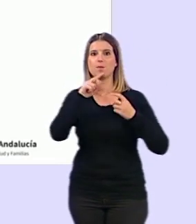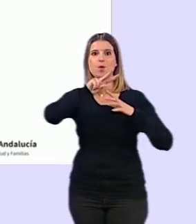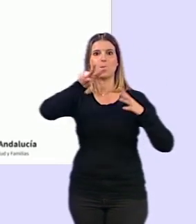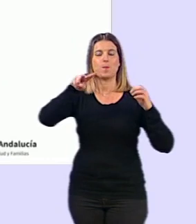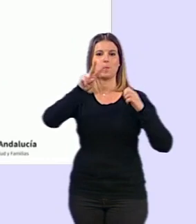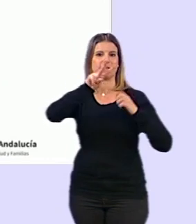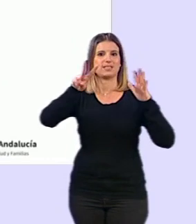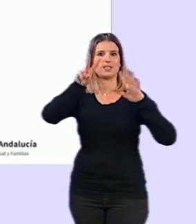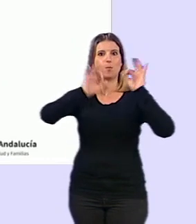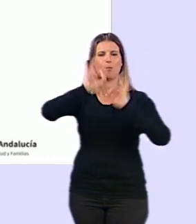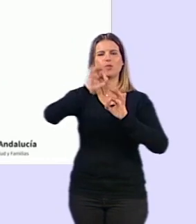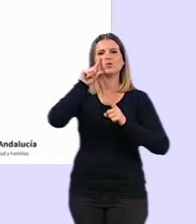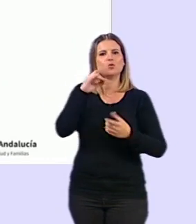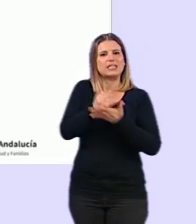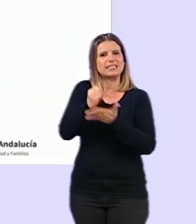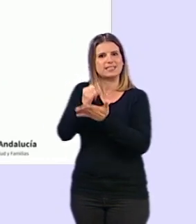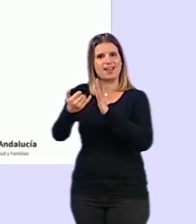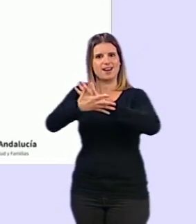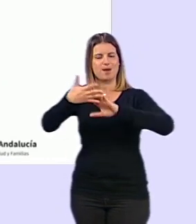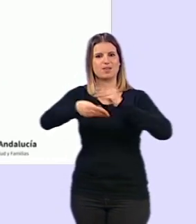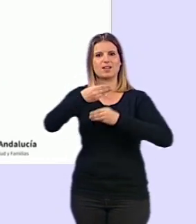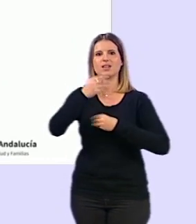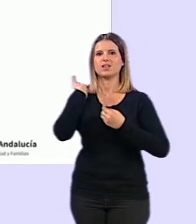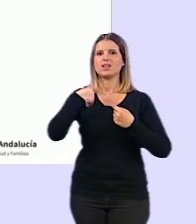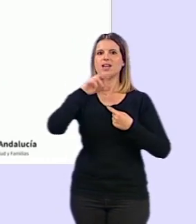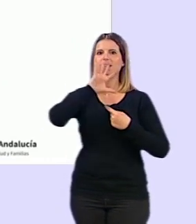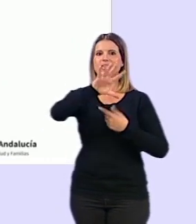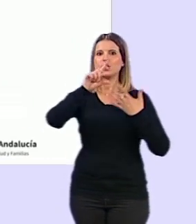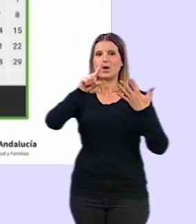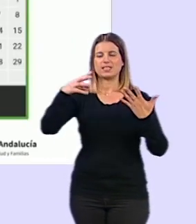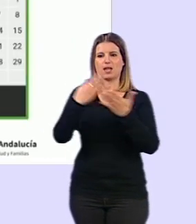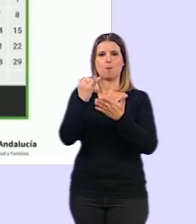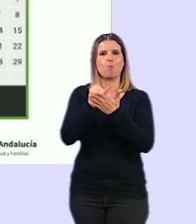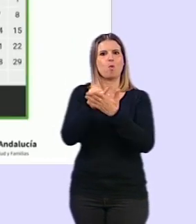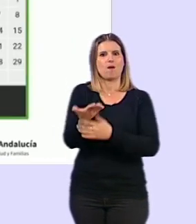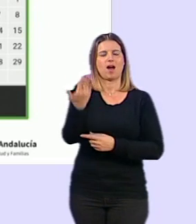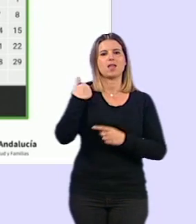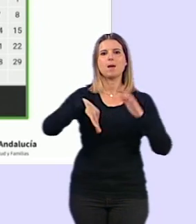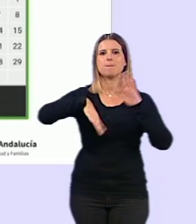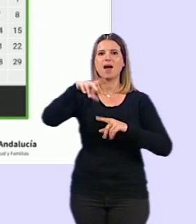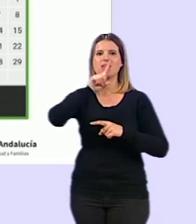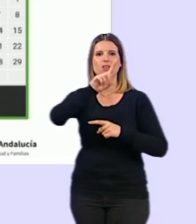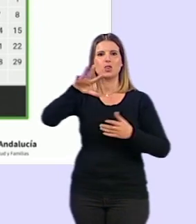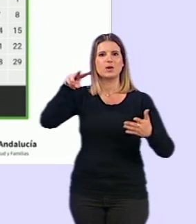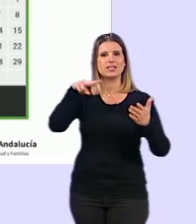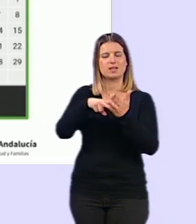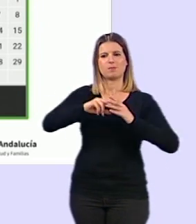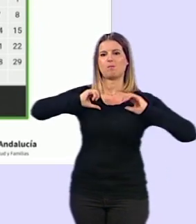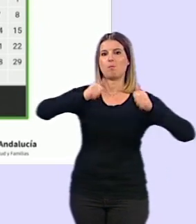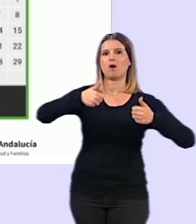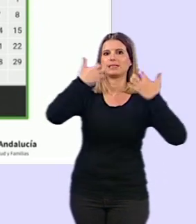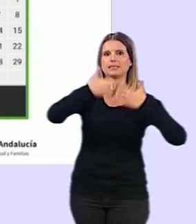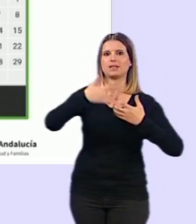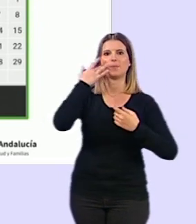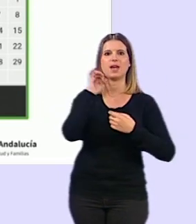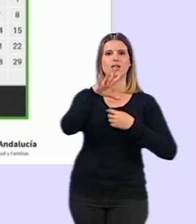% para la realización de los test rápidos, realizándose 546 pruebas en el día de ayer y más de 157.000 desde su puesta en marcha el